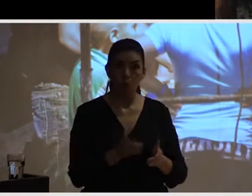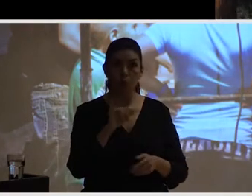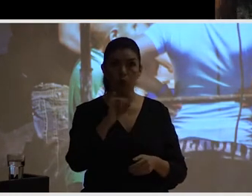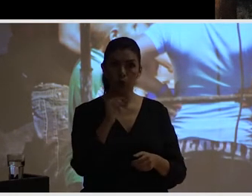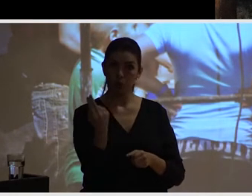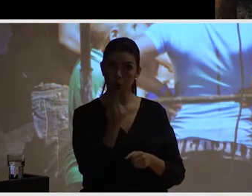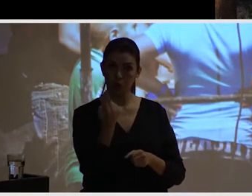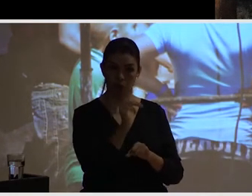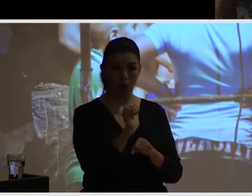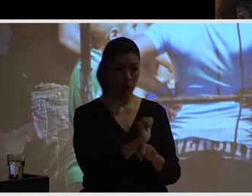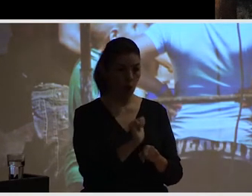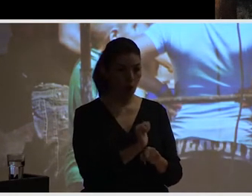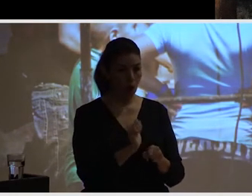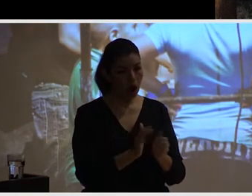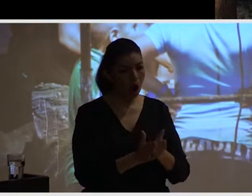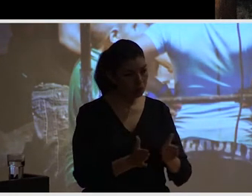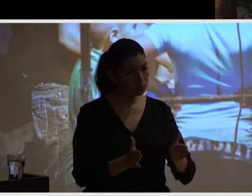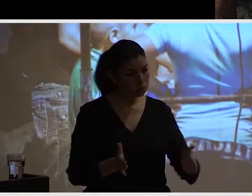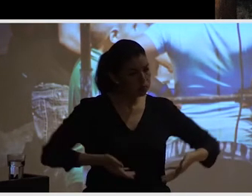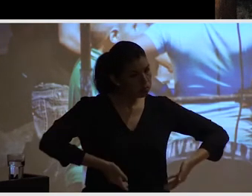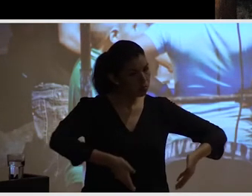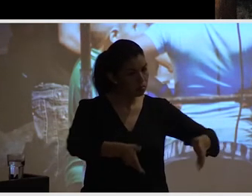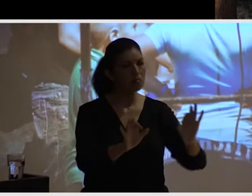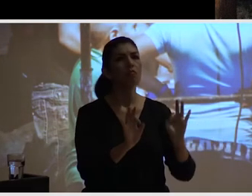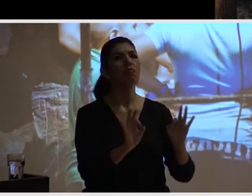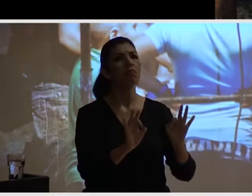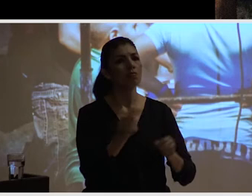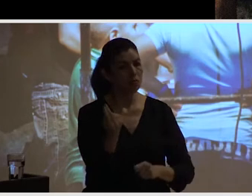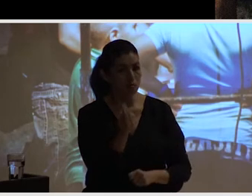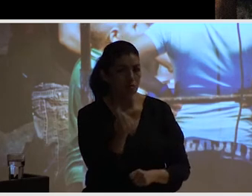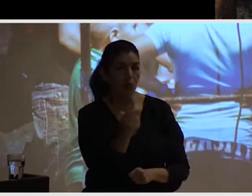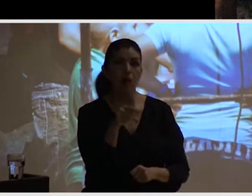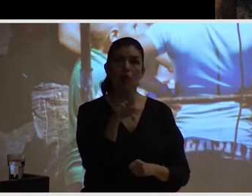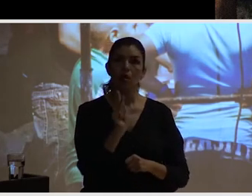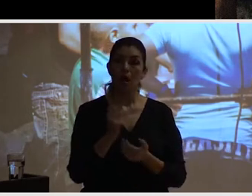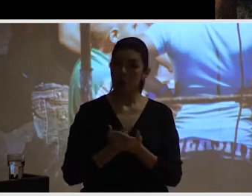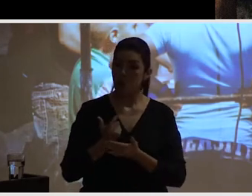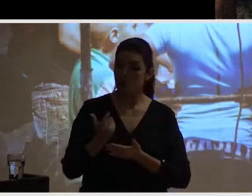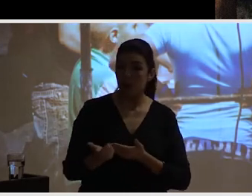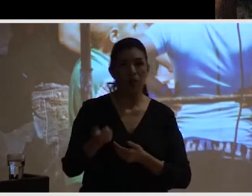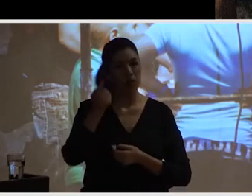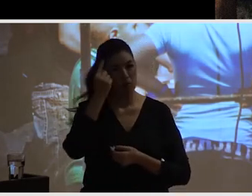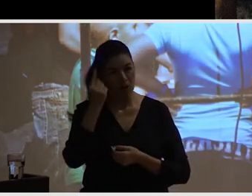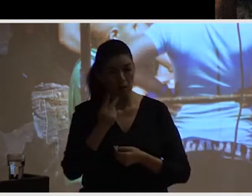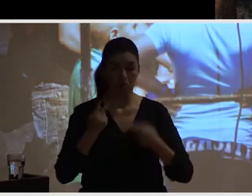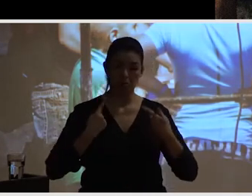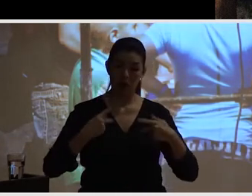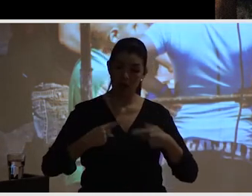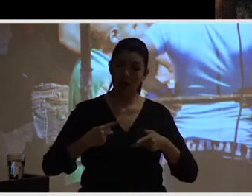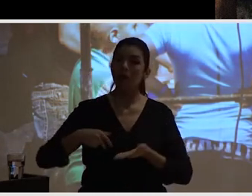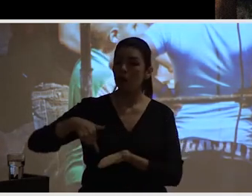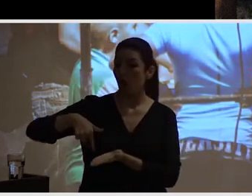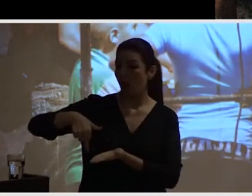a servir como, digamos, un espacio que permite la socialización,